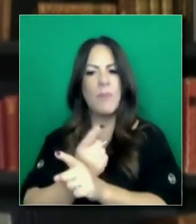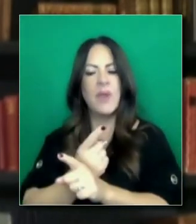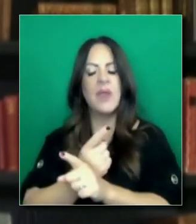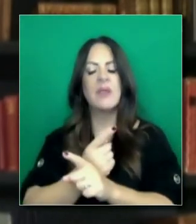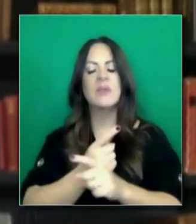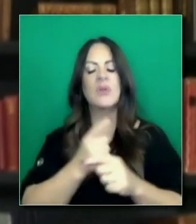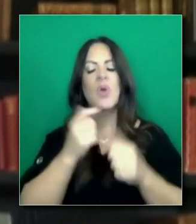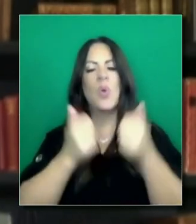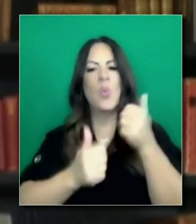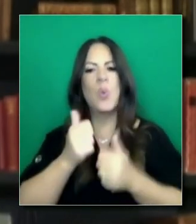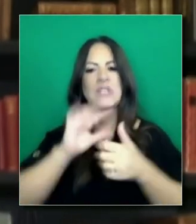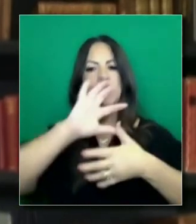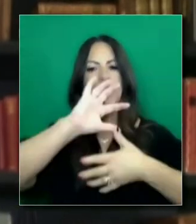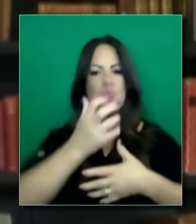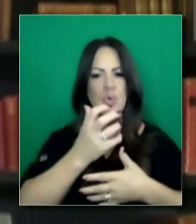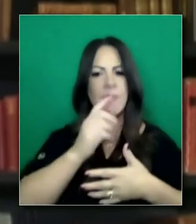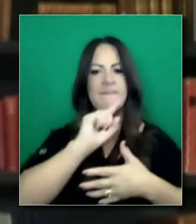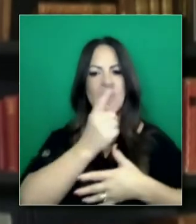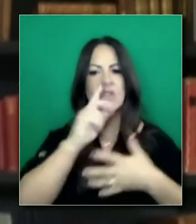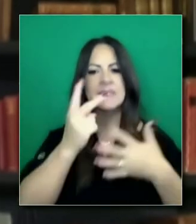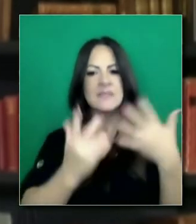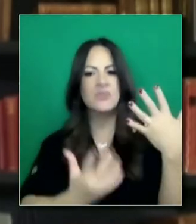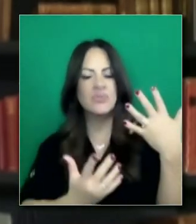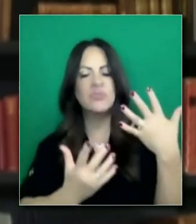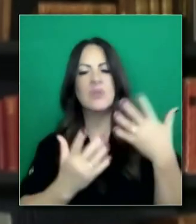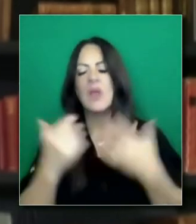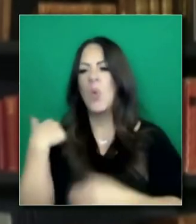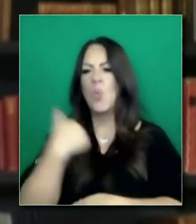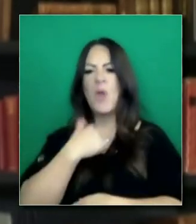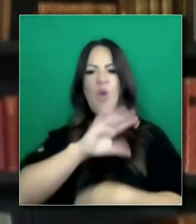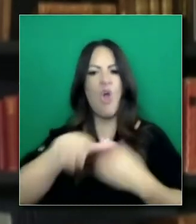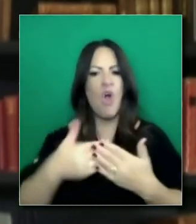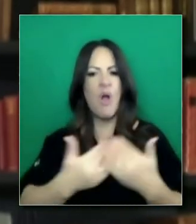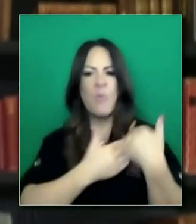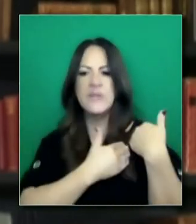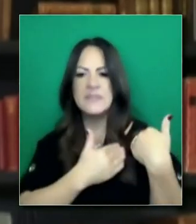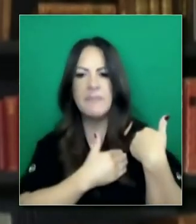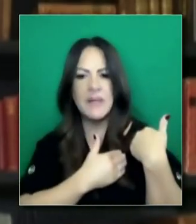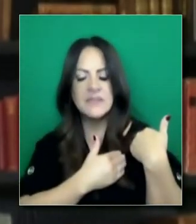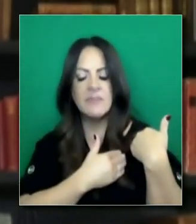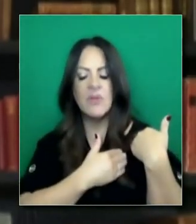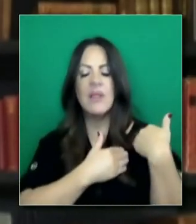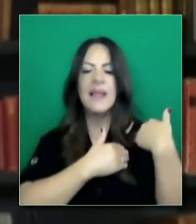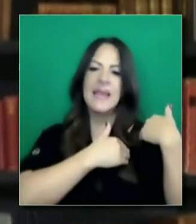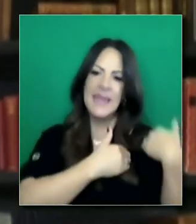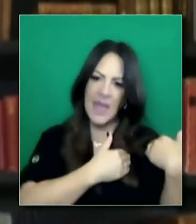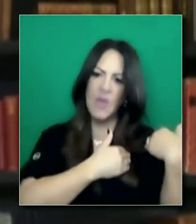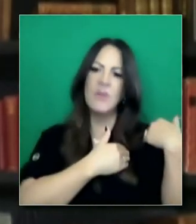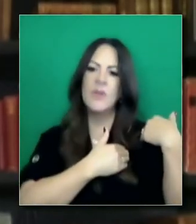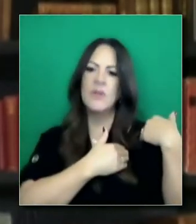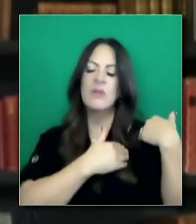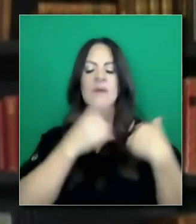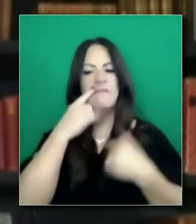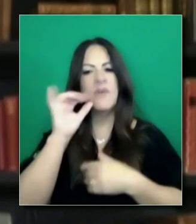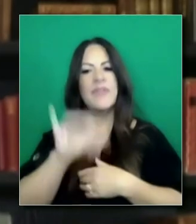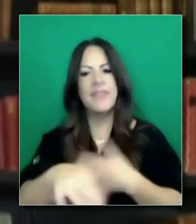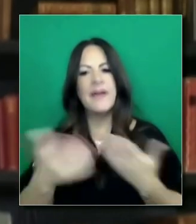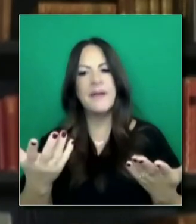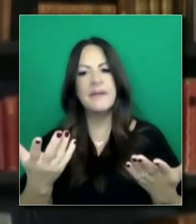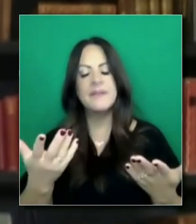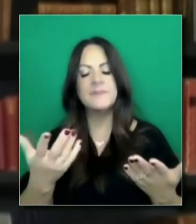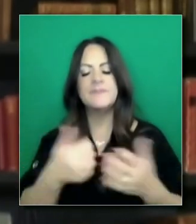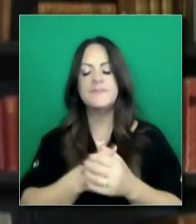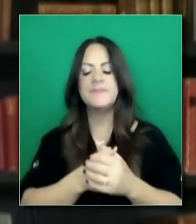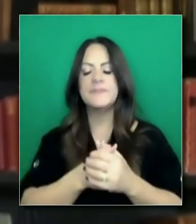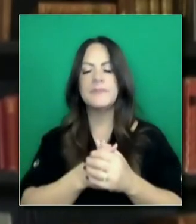decidió desde el comienzo y que todos tengamos un nivel más alto de responsabilidad en cuanto a no